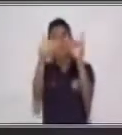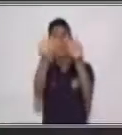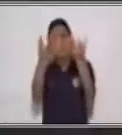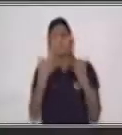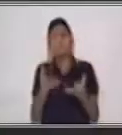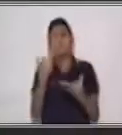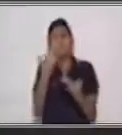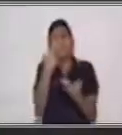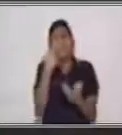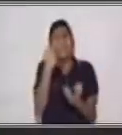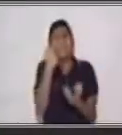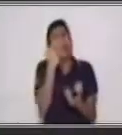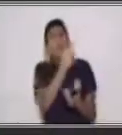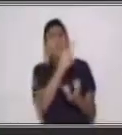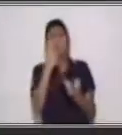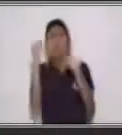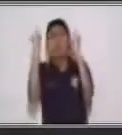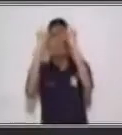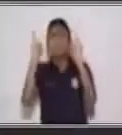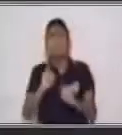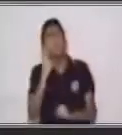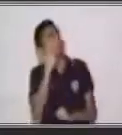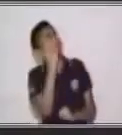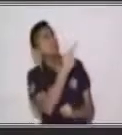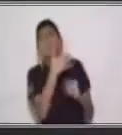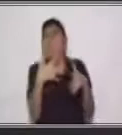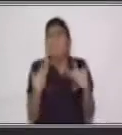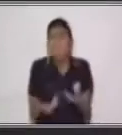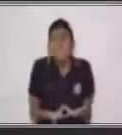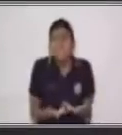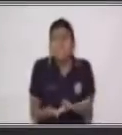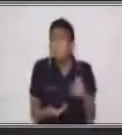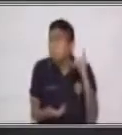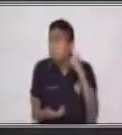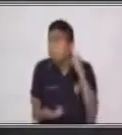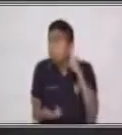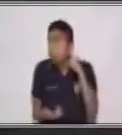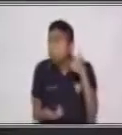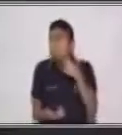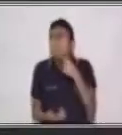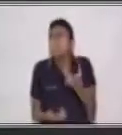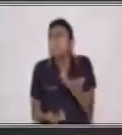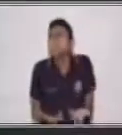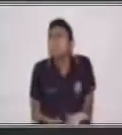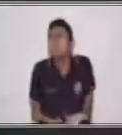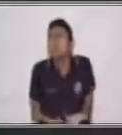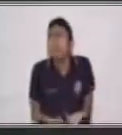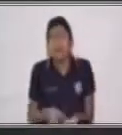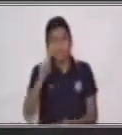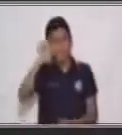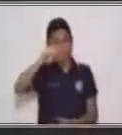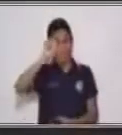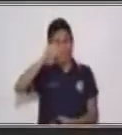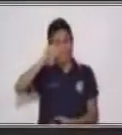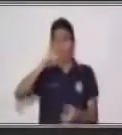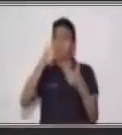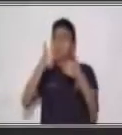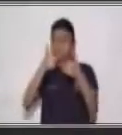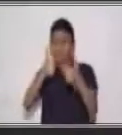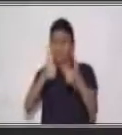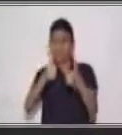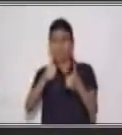ves en esta imagen? A ver, escucho. ¡Ah! ¡Sí! ¡Muy bien!